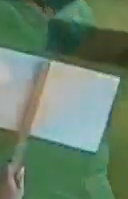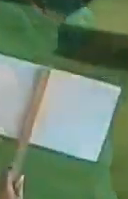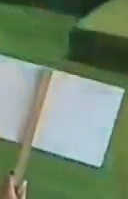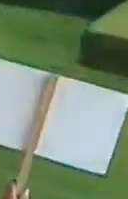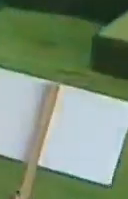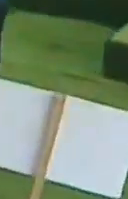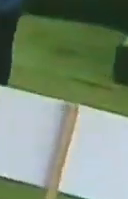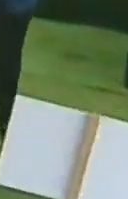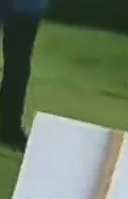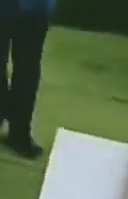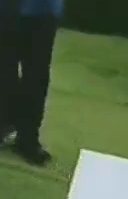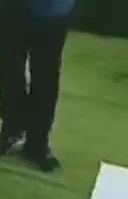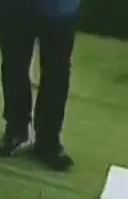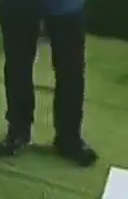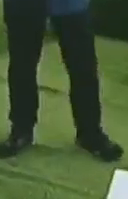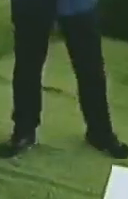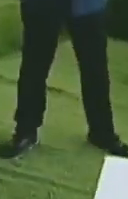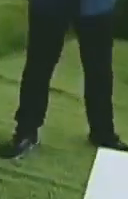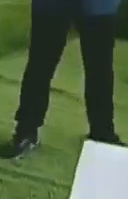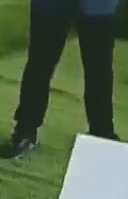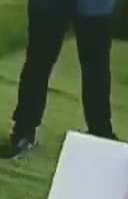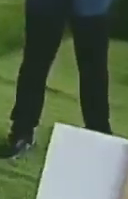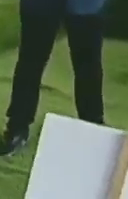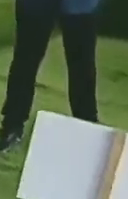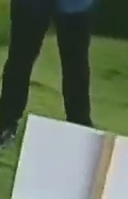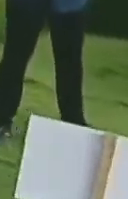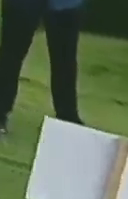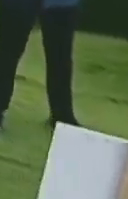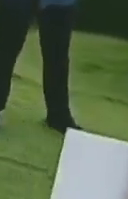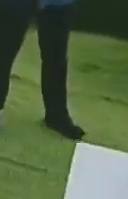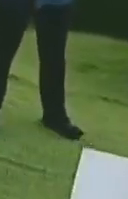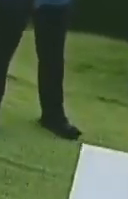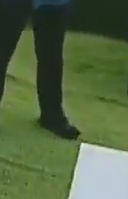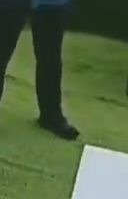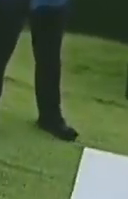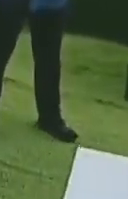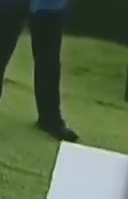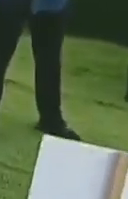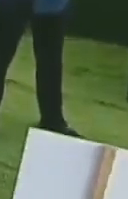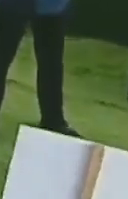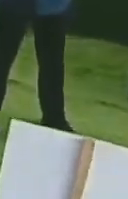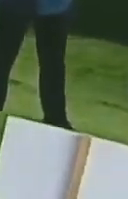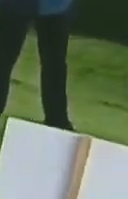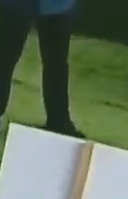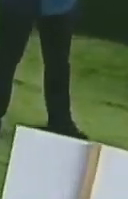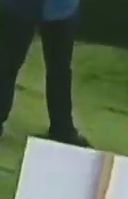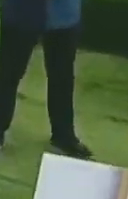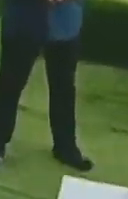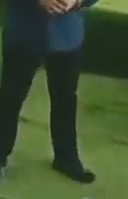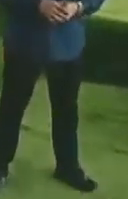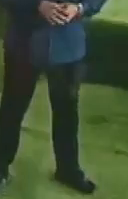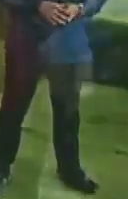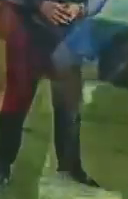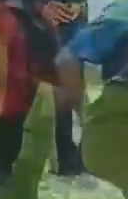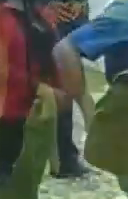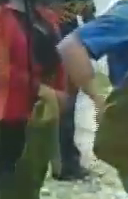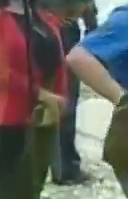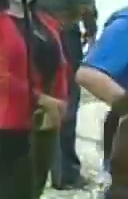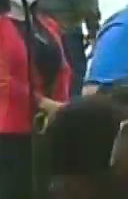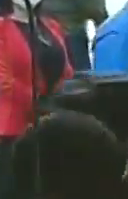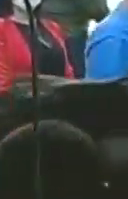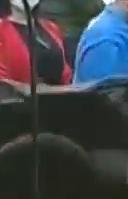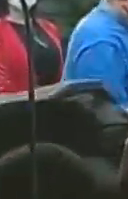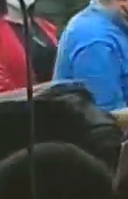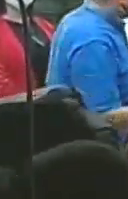como comparte con los habitantes de este urbanismo, Ezequiel Zamora, que además están organizados en consejos comunales y en comunes. Hay que